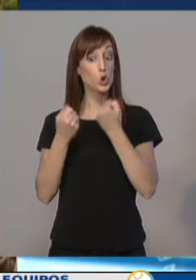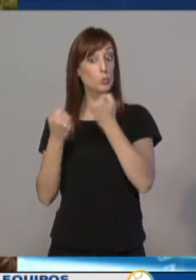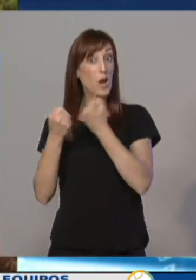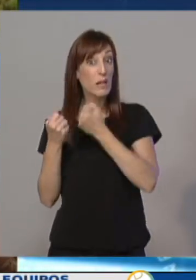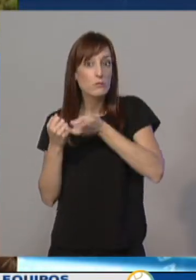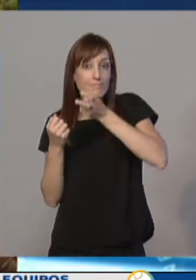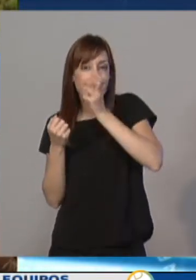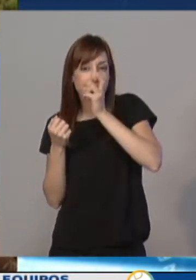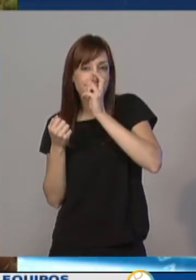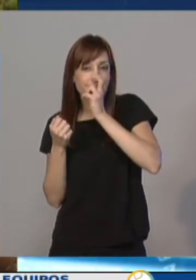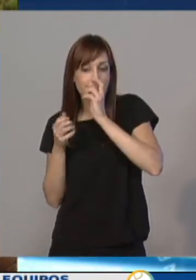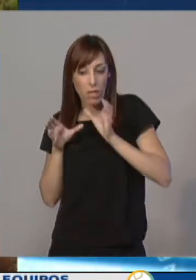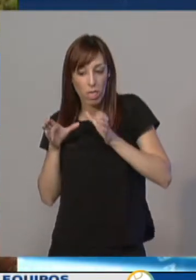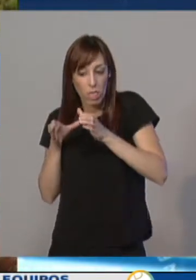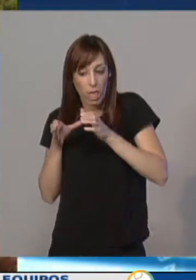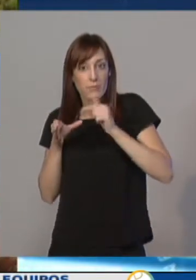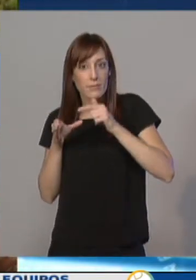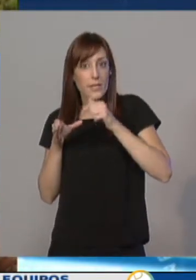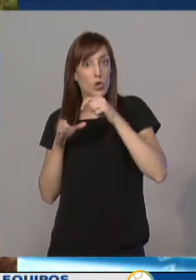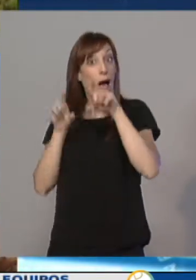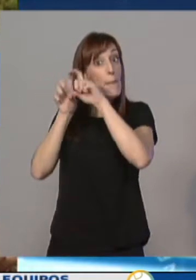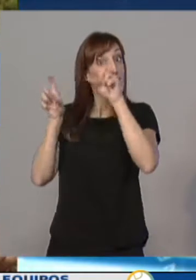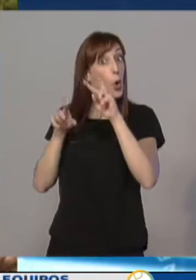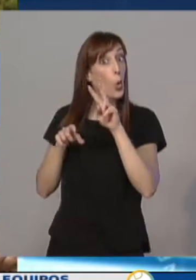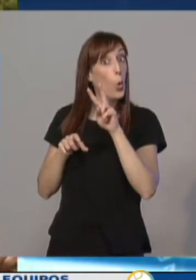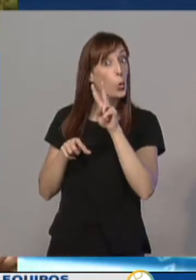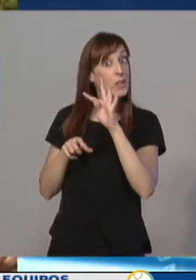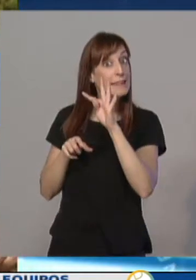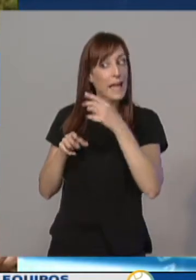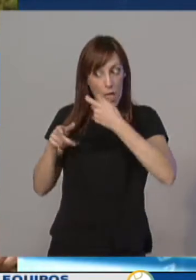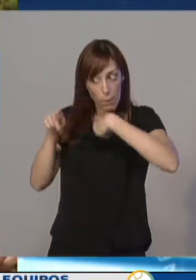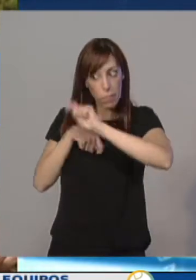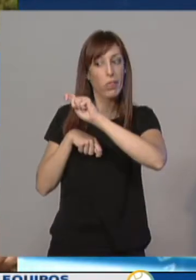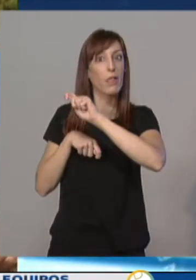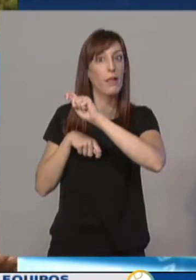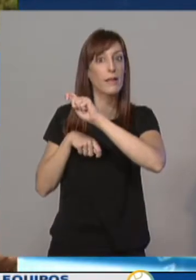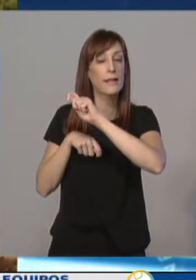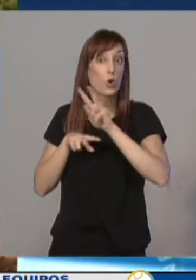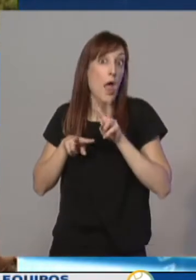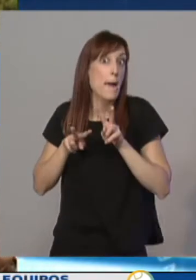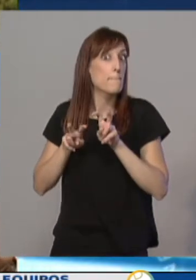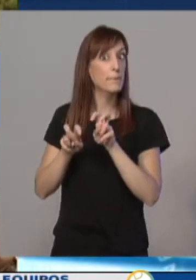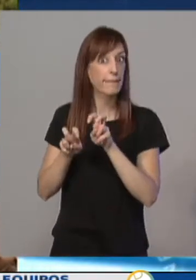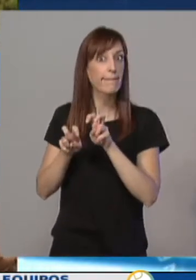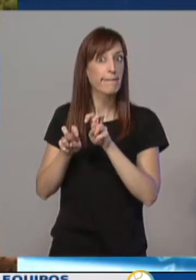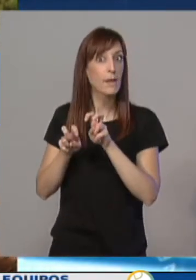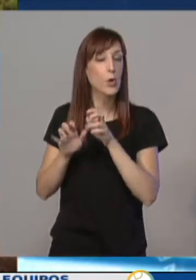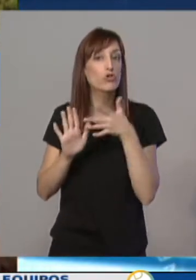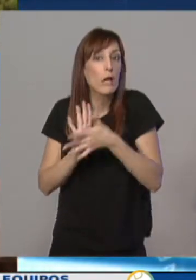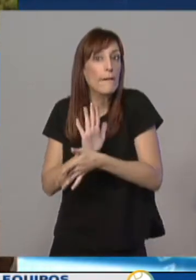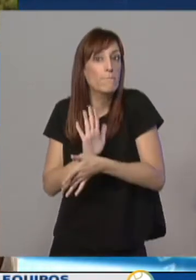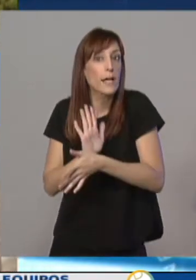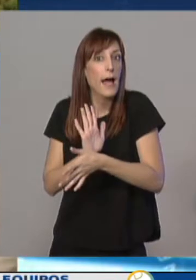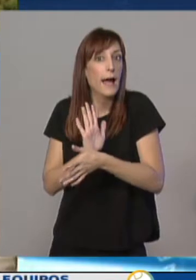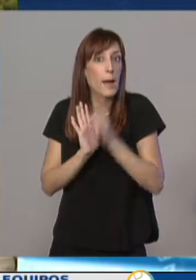se han vendido a la UTE Logroño Limpio y eso en principio va a ser una reducción en el canon